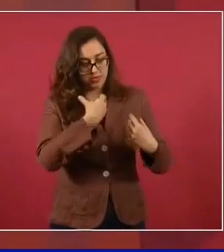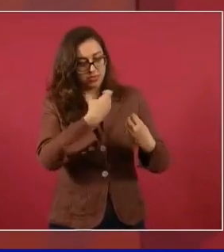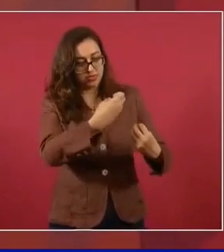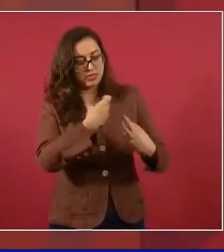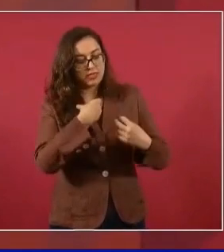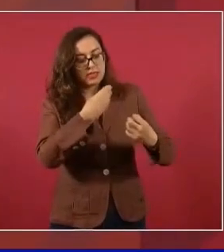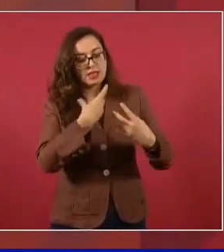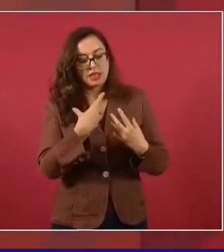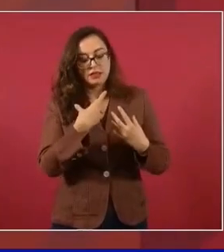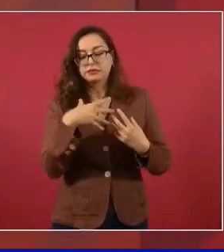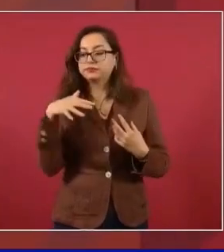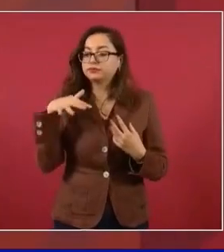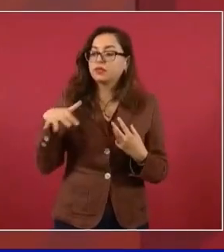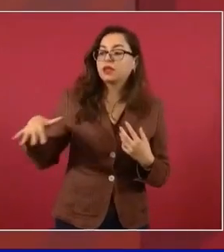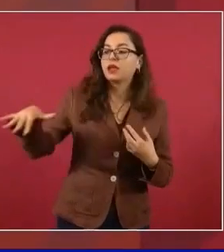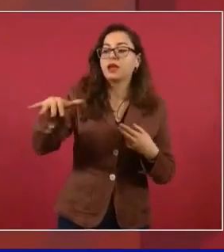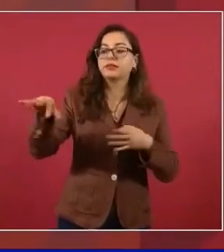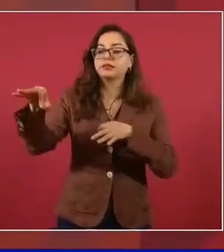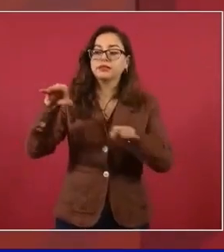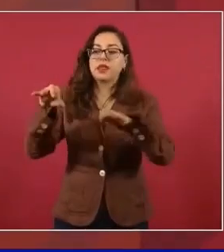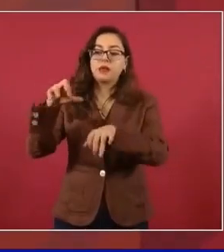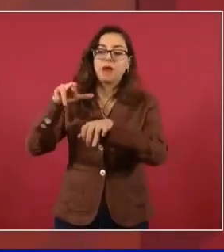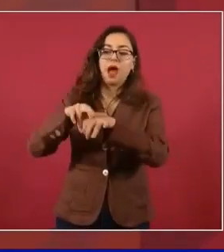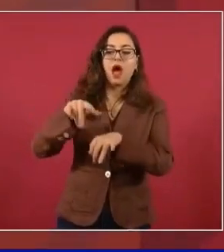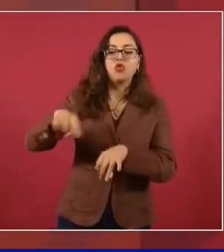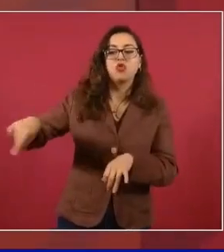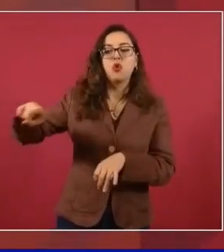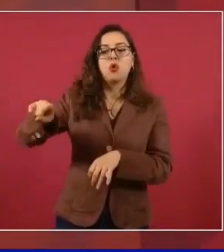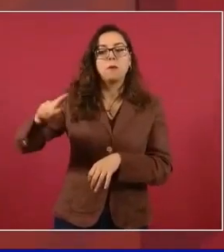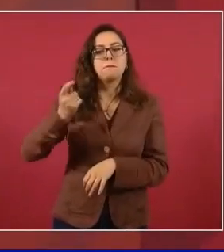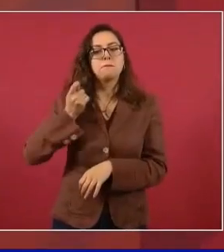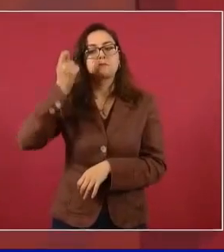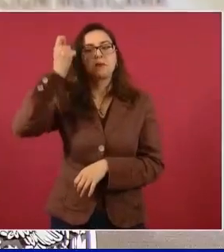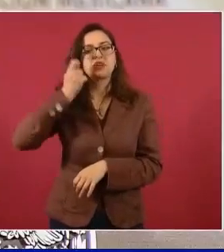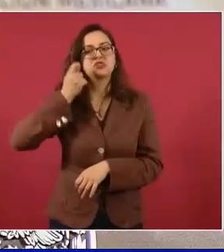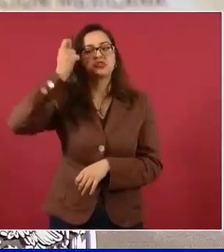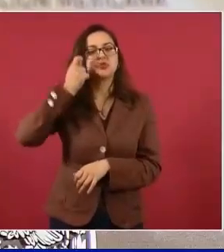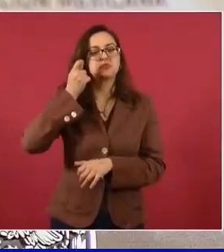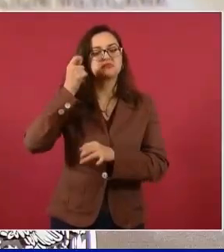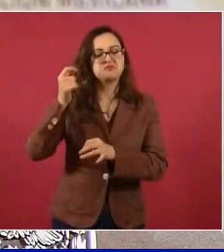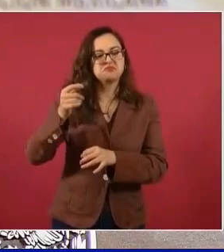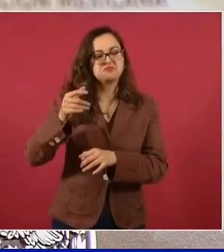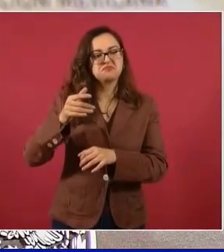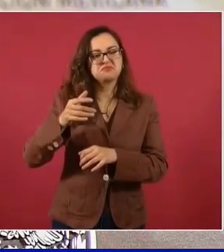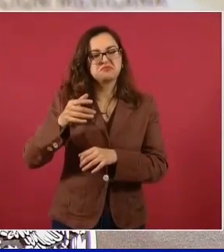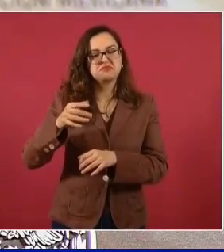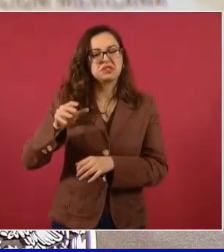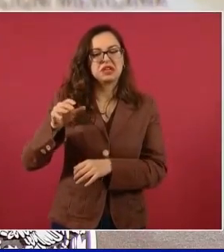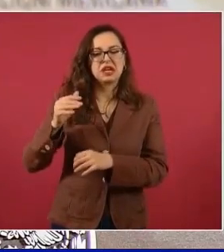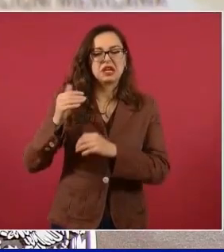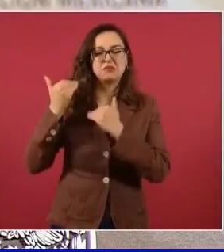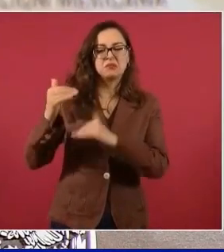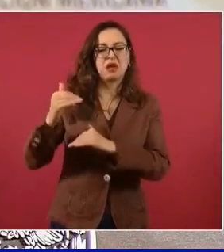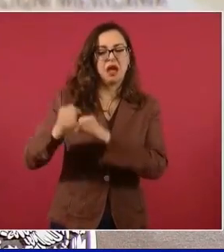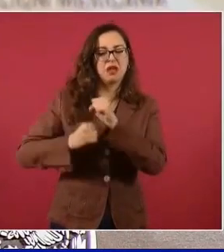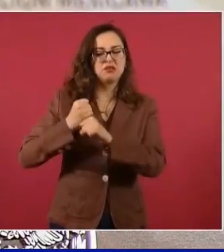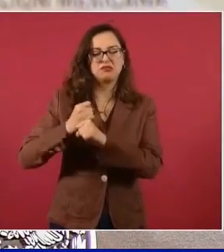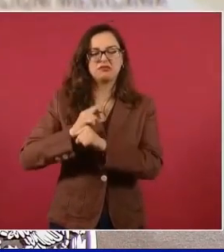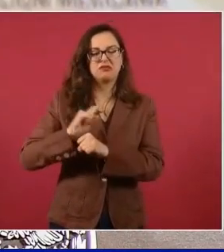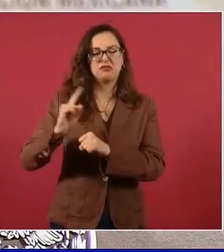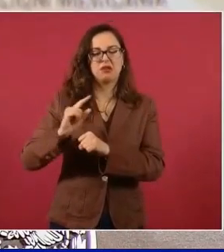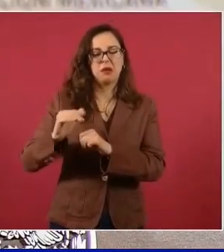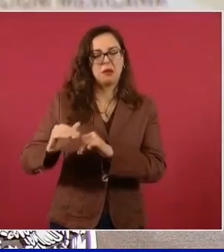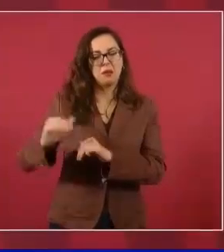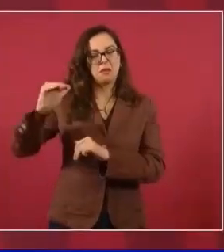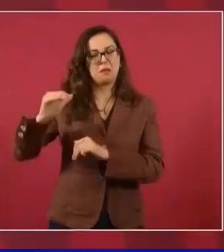Esto ofrecido por los líderes, increíble.